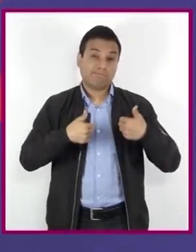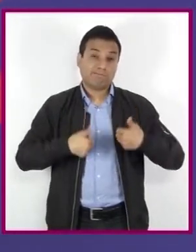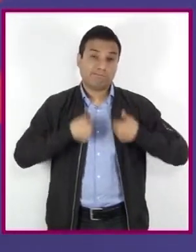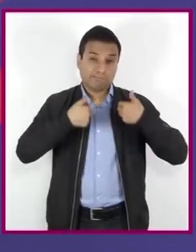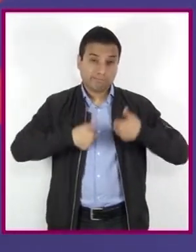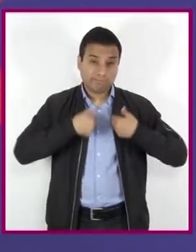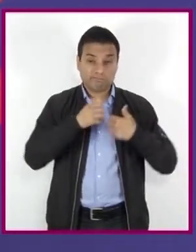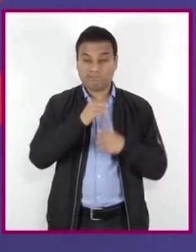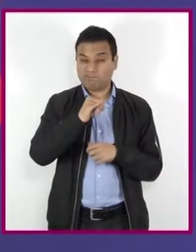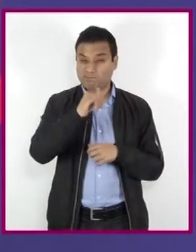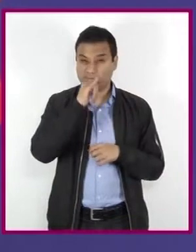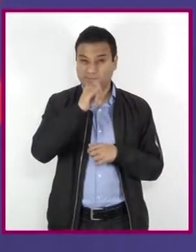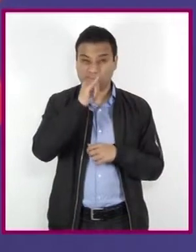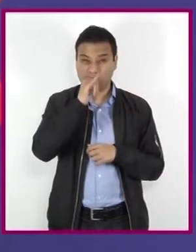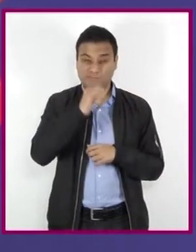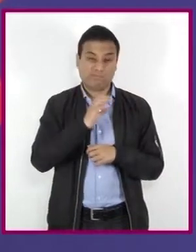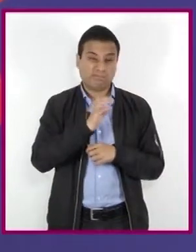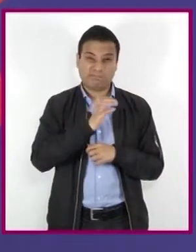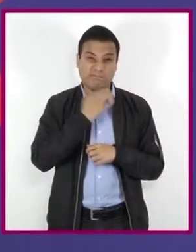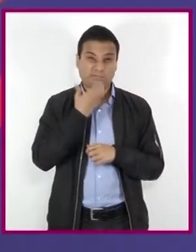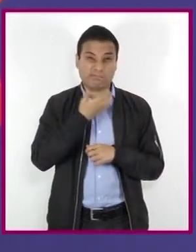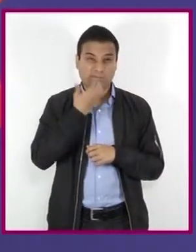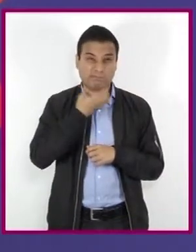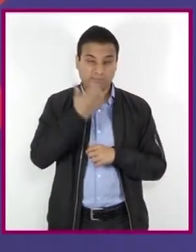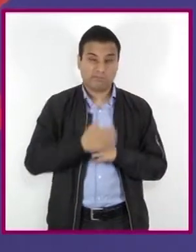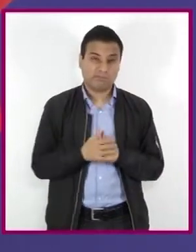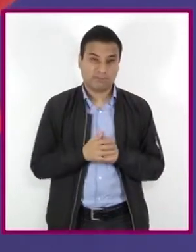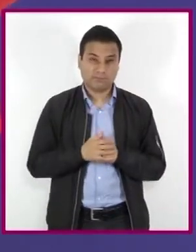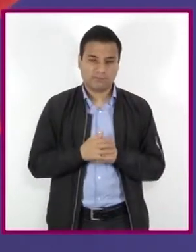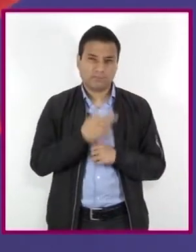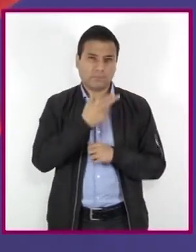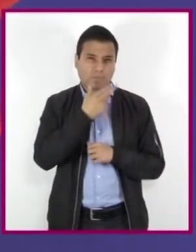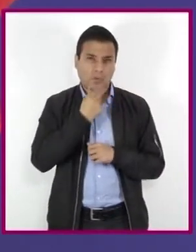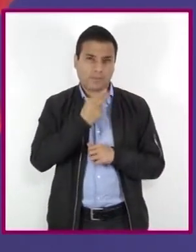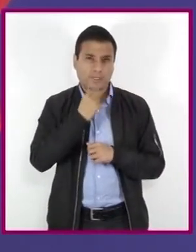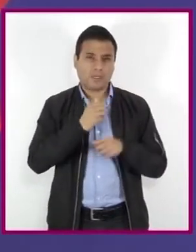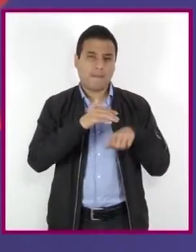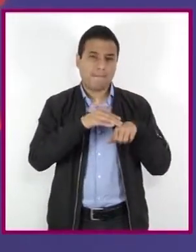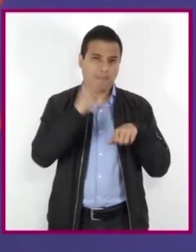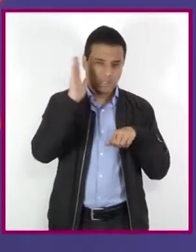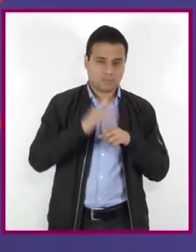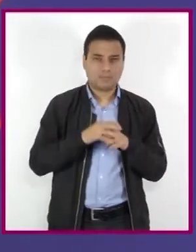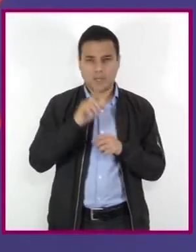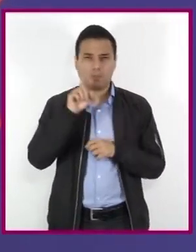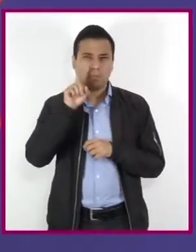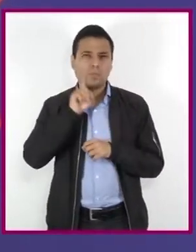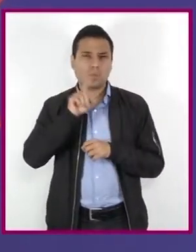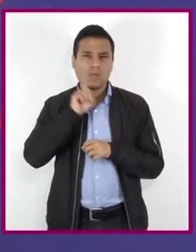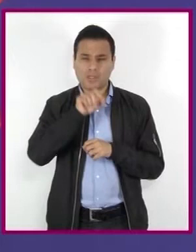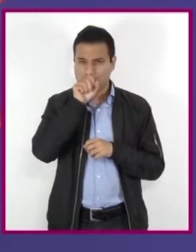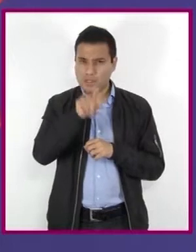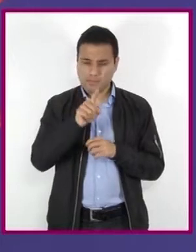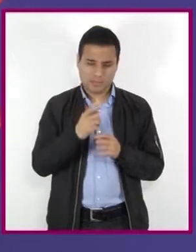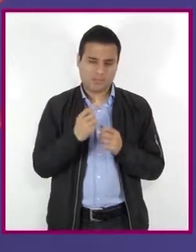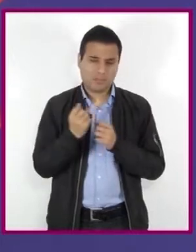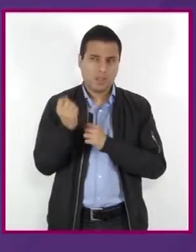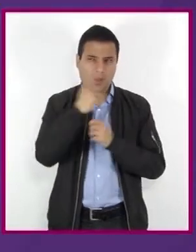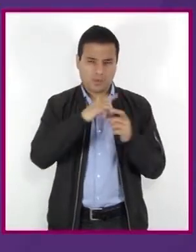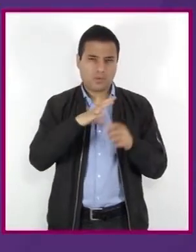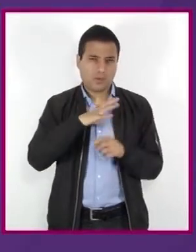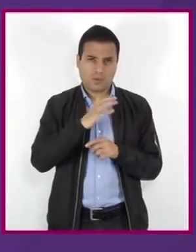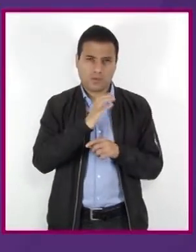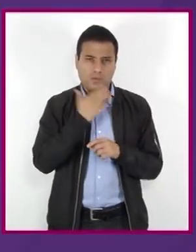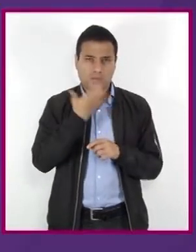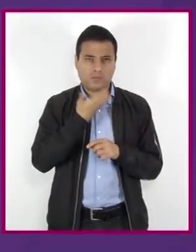y afecta especialmente a los adolescentes. Aunque los hombres consumen más, las mujeres presentan también un importante índice de